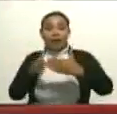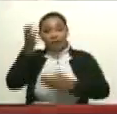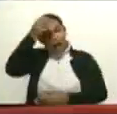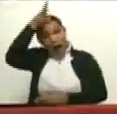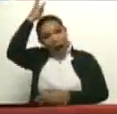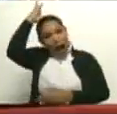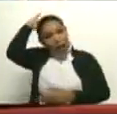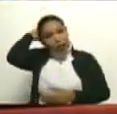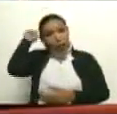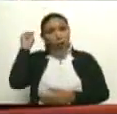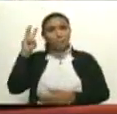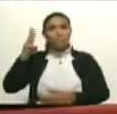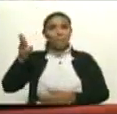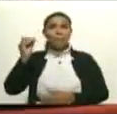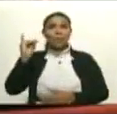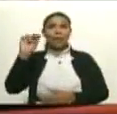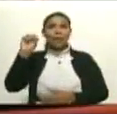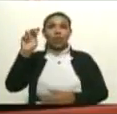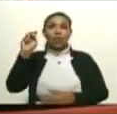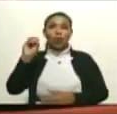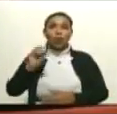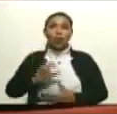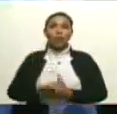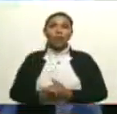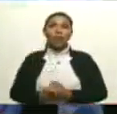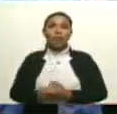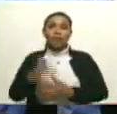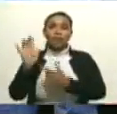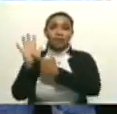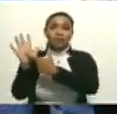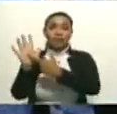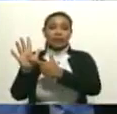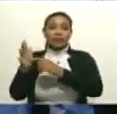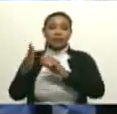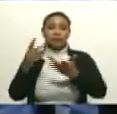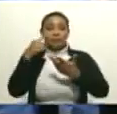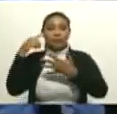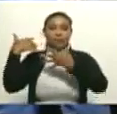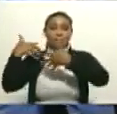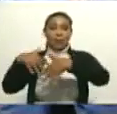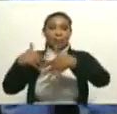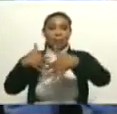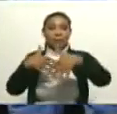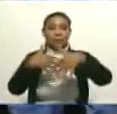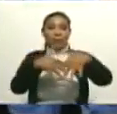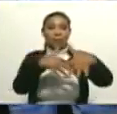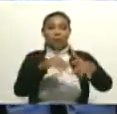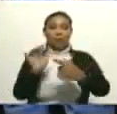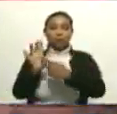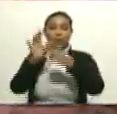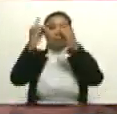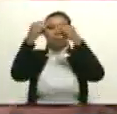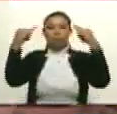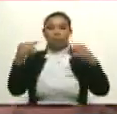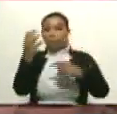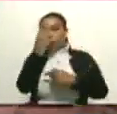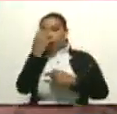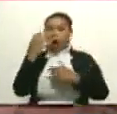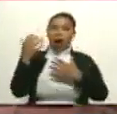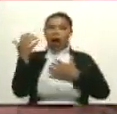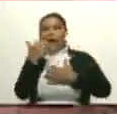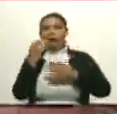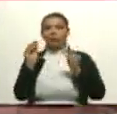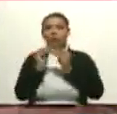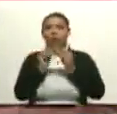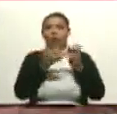homenaje a Carlos Miranda, un gran titilitero venezolano. Y allí desfilaron en la carpa de circo que se instaló una cantidad de